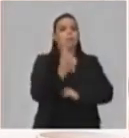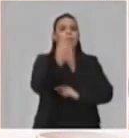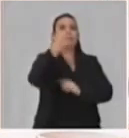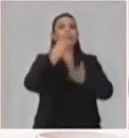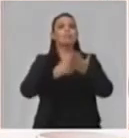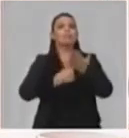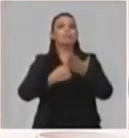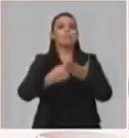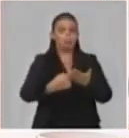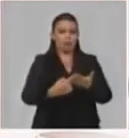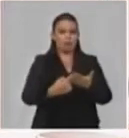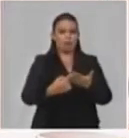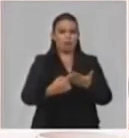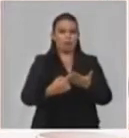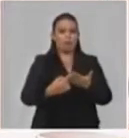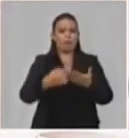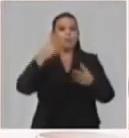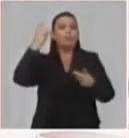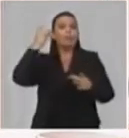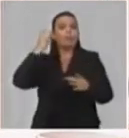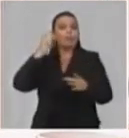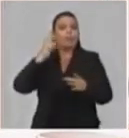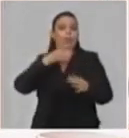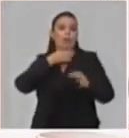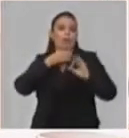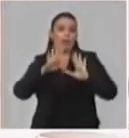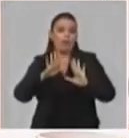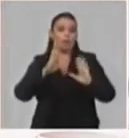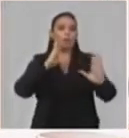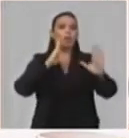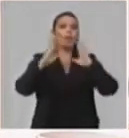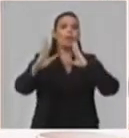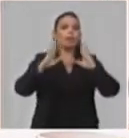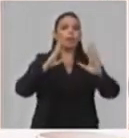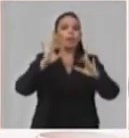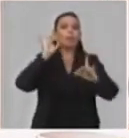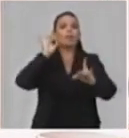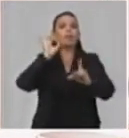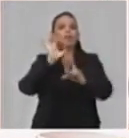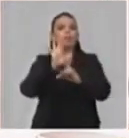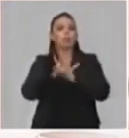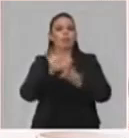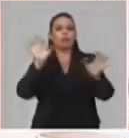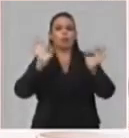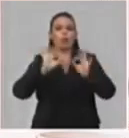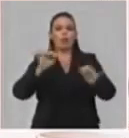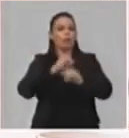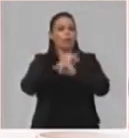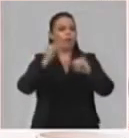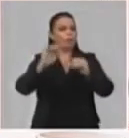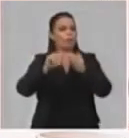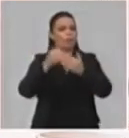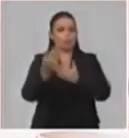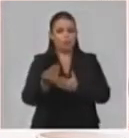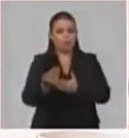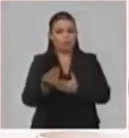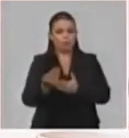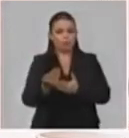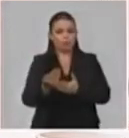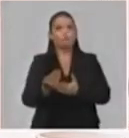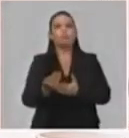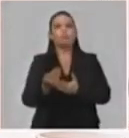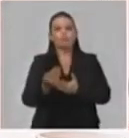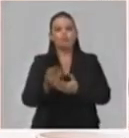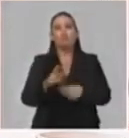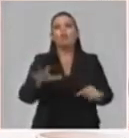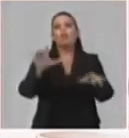curso escolar 2019-2020. Lo mismo ocurrirá con el otorgamiento de los círculos infantiles, con las